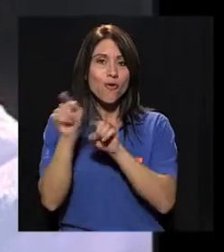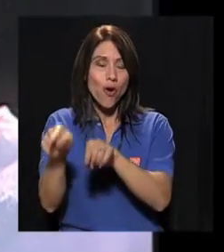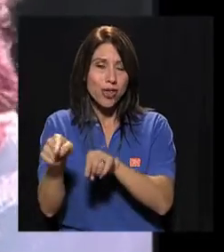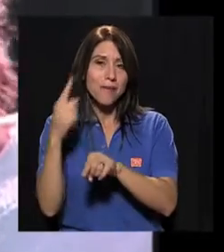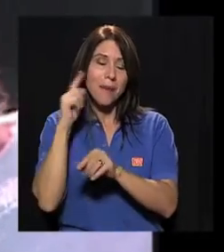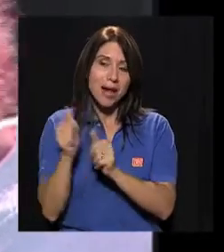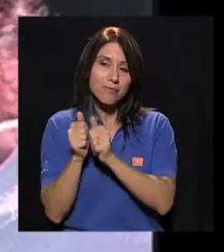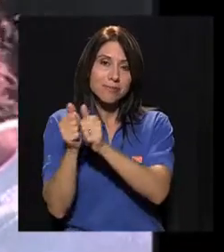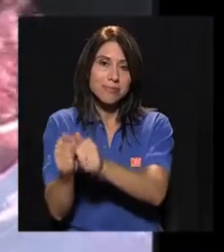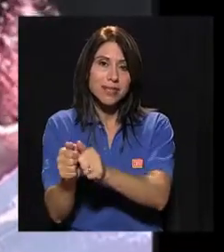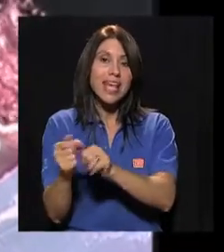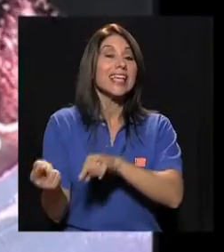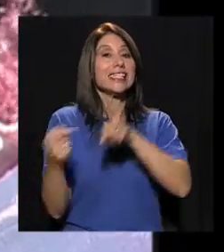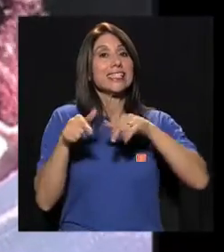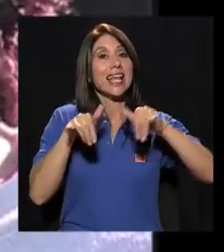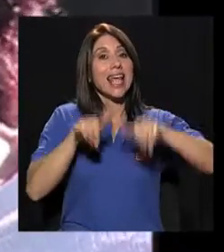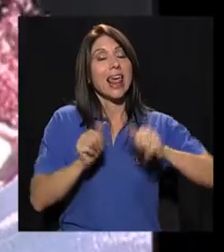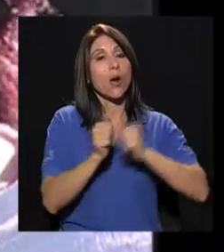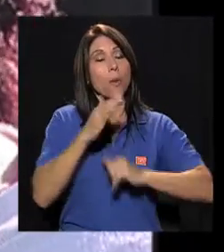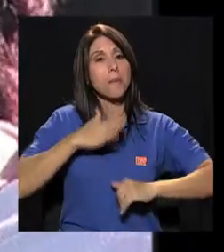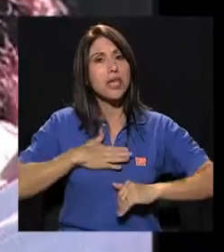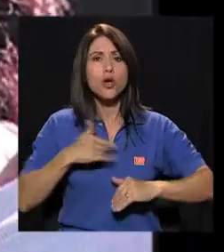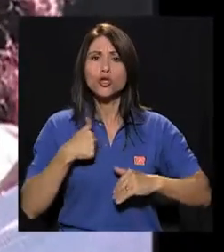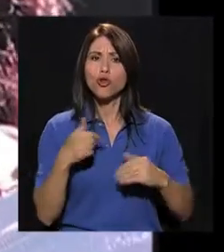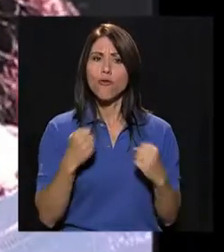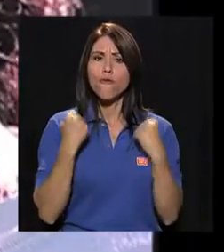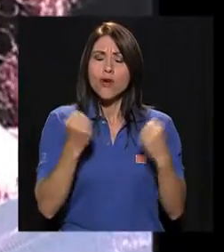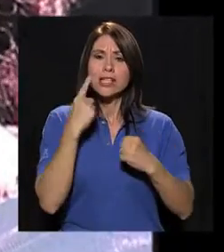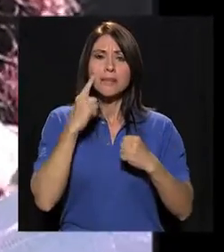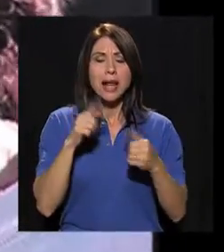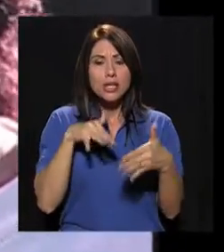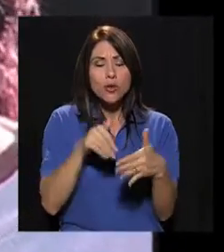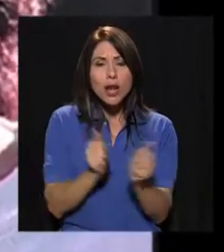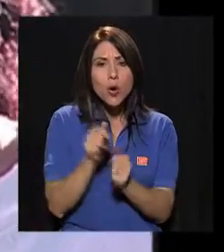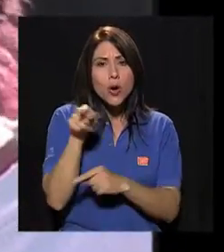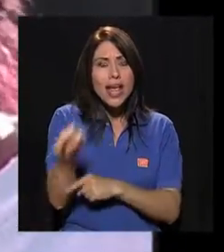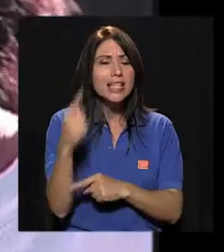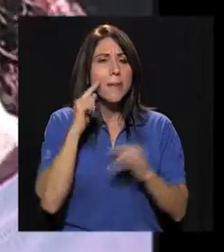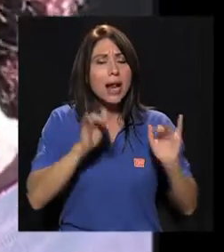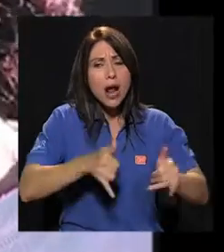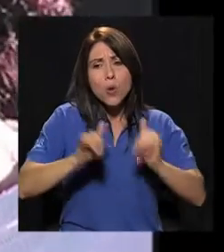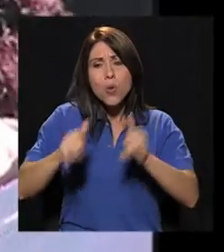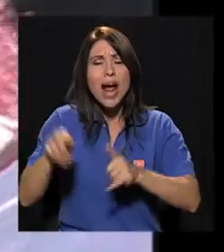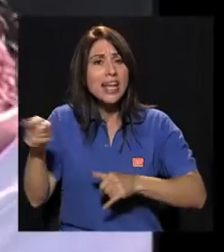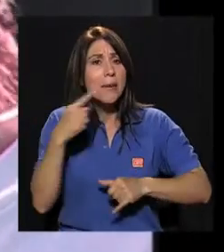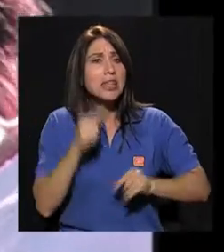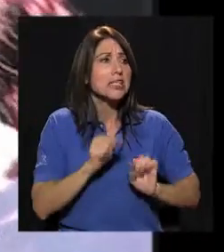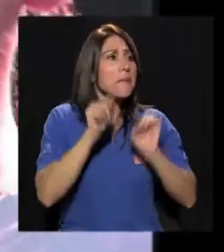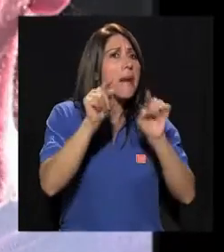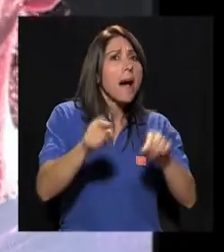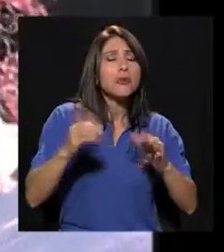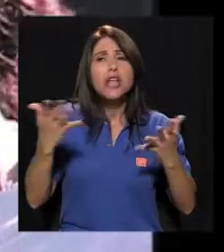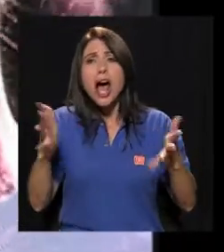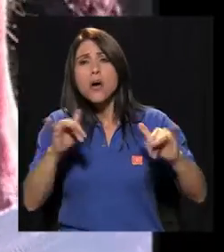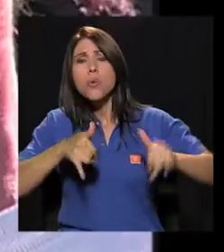Y se queda conmigo a veces en la tarde. Y tengo energías para estar con ella estudiando y jugando. Lléveme al pie, al play y aquí. Y